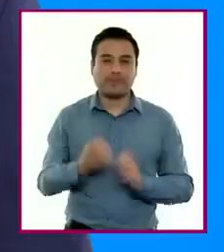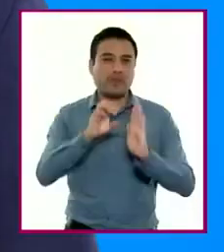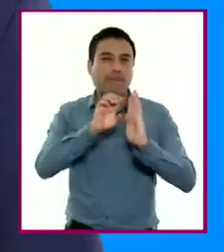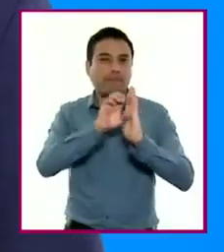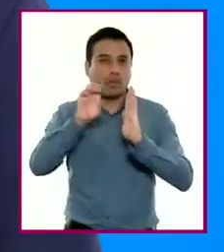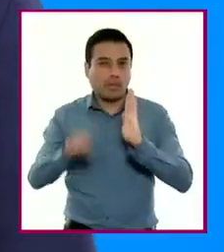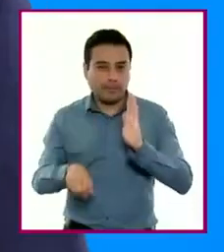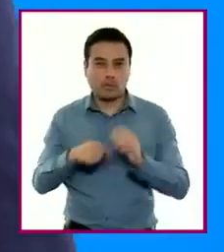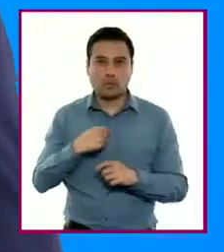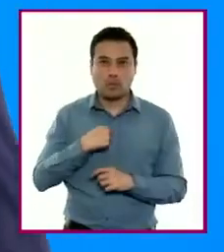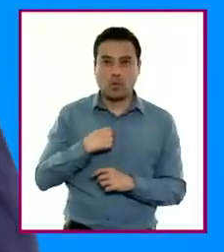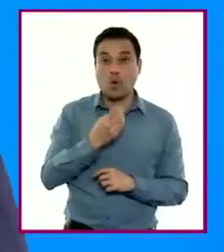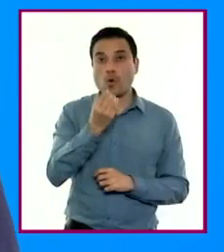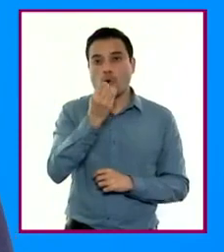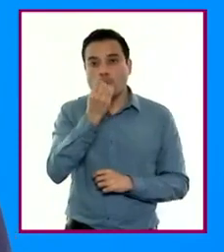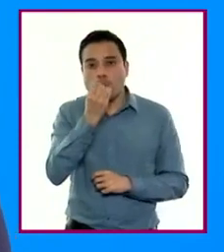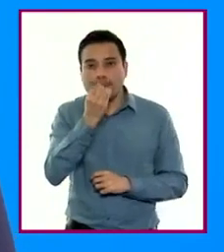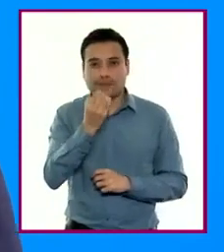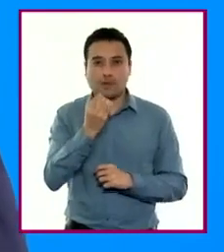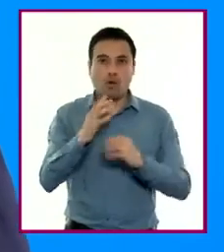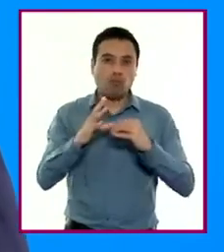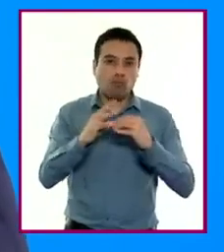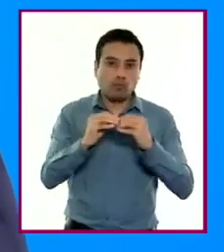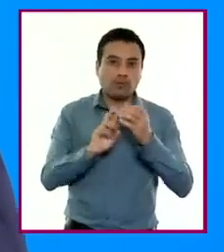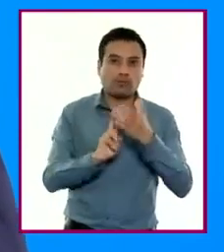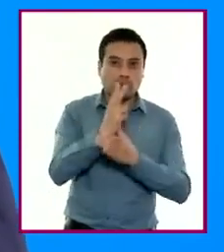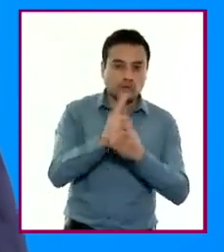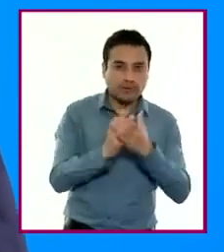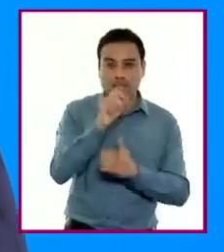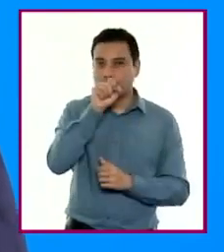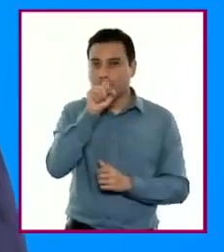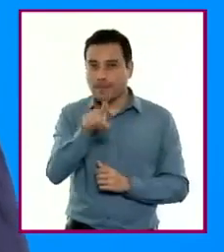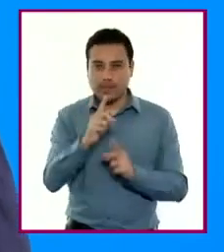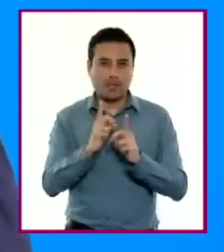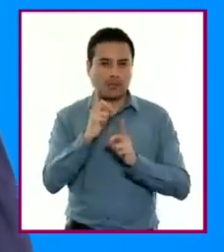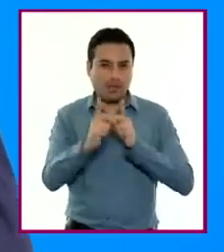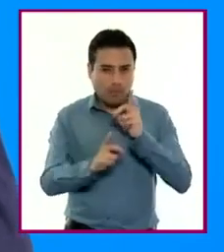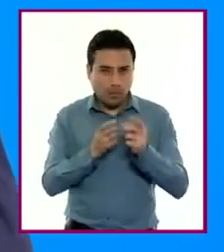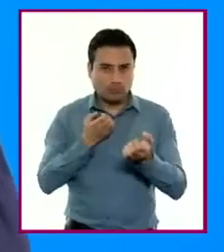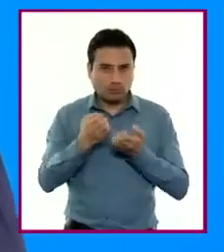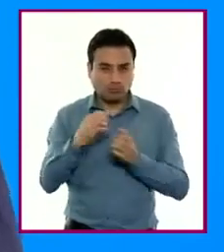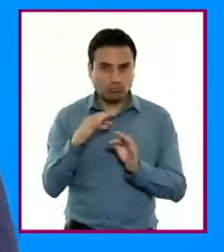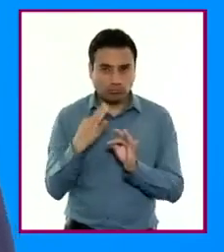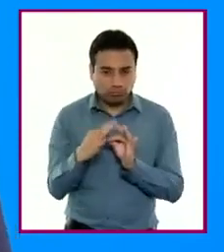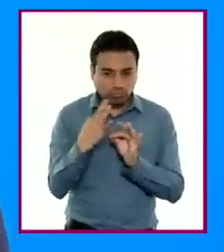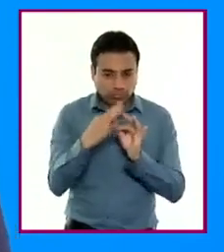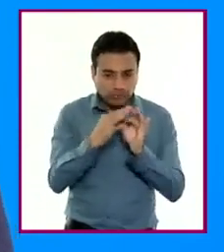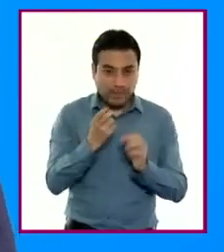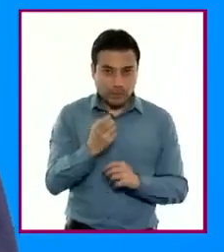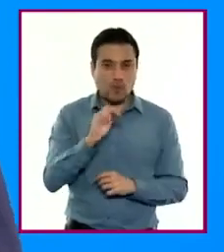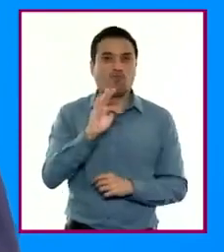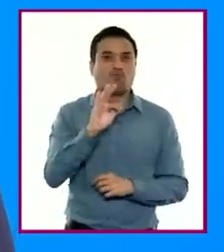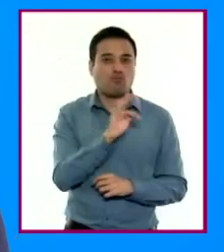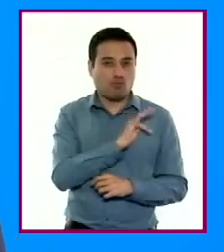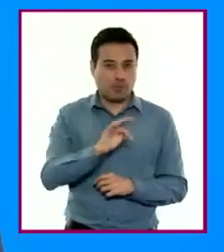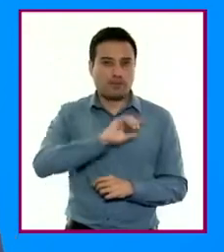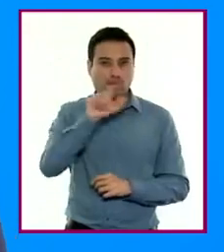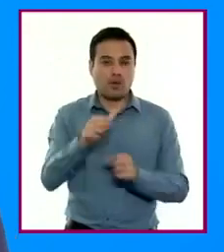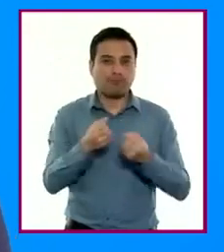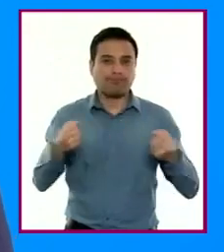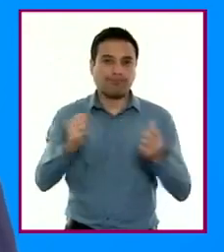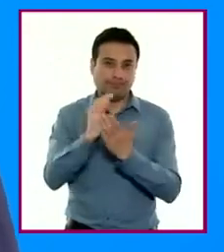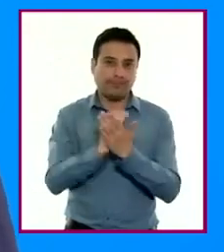Por ejemplo, tener una alimentación variada y equilibrada acompañada de actividad física para fortalecer el cuerpo puede